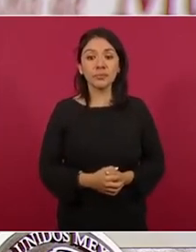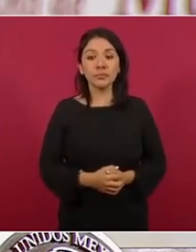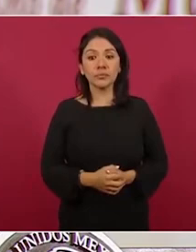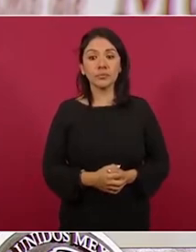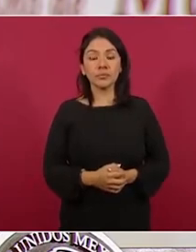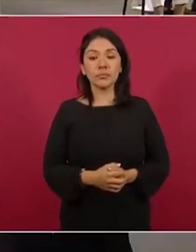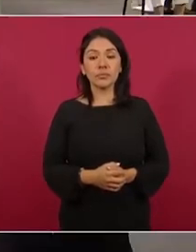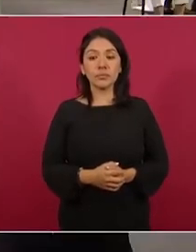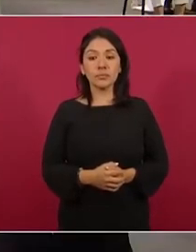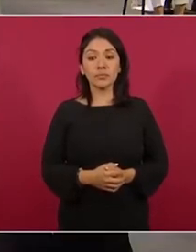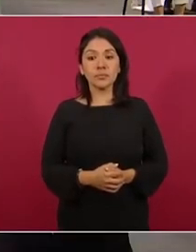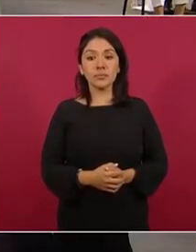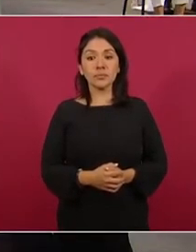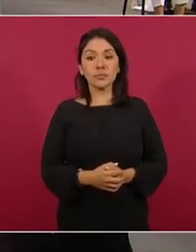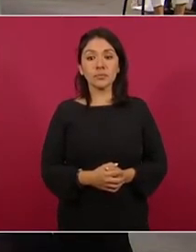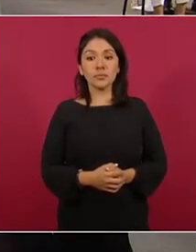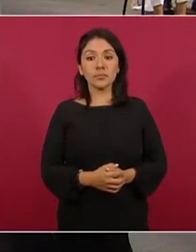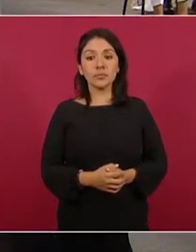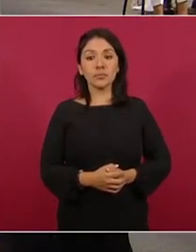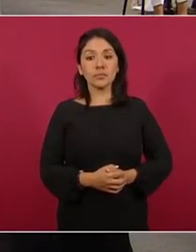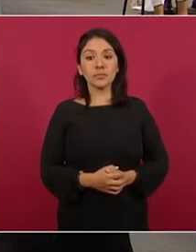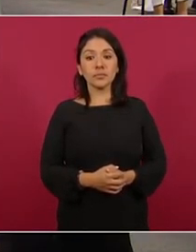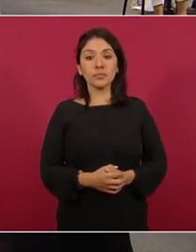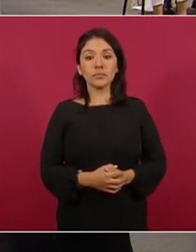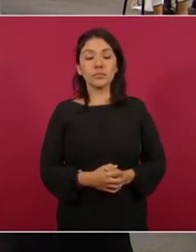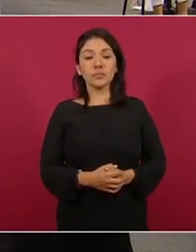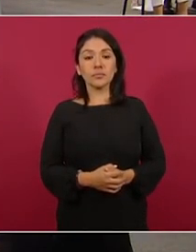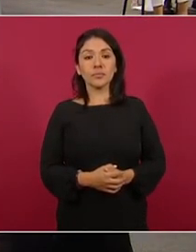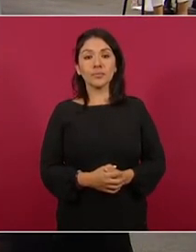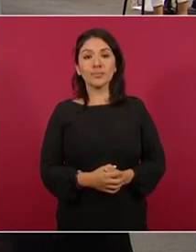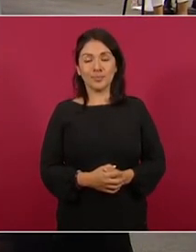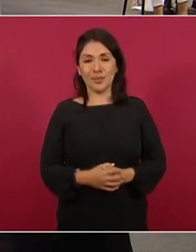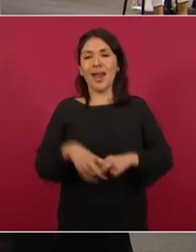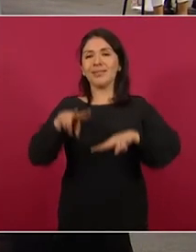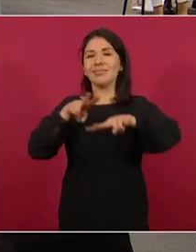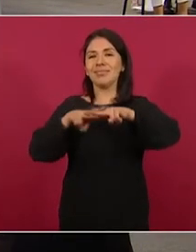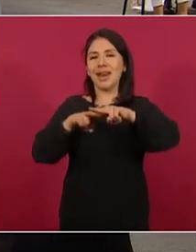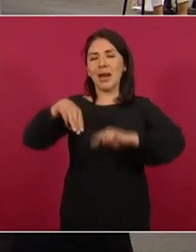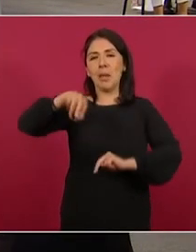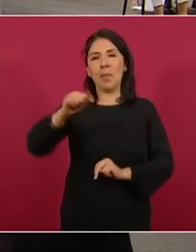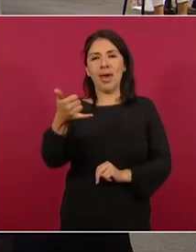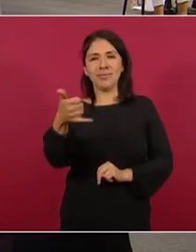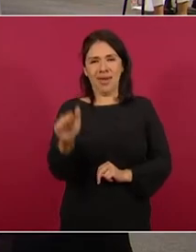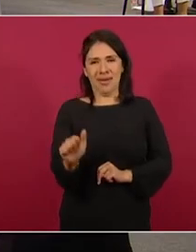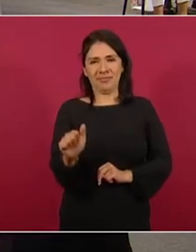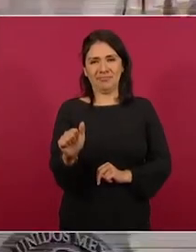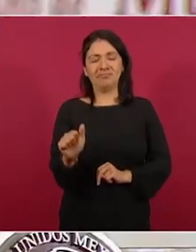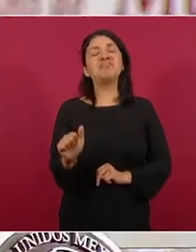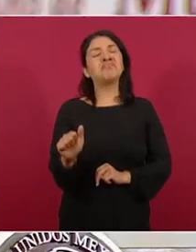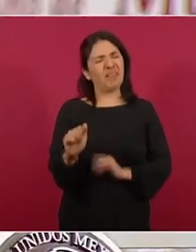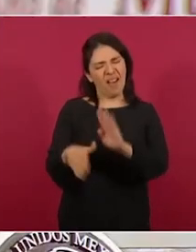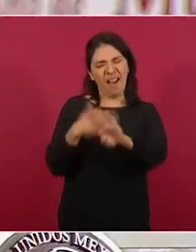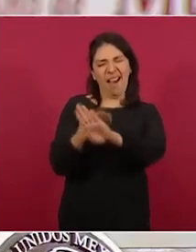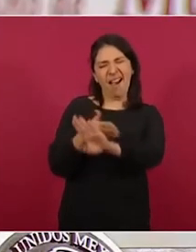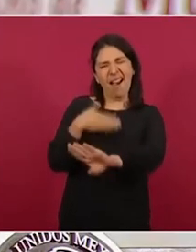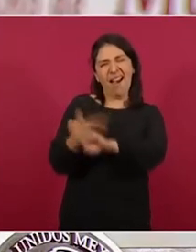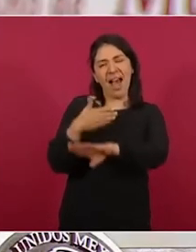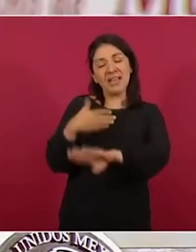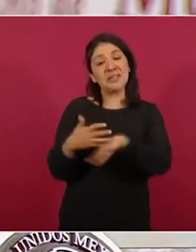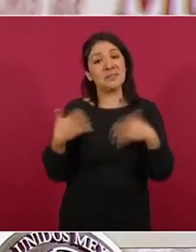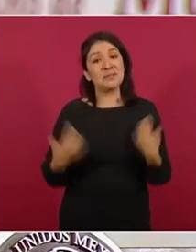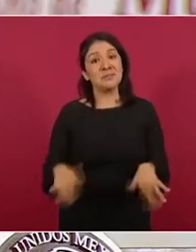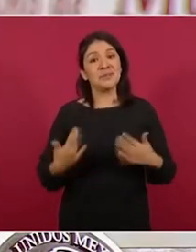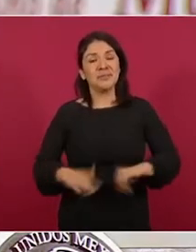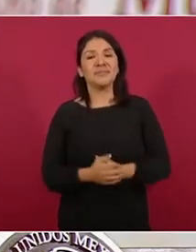Siguiente, por favor Contra el Tren Maya Todo se vale Pedro